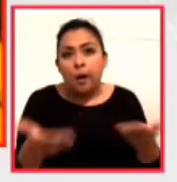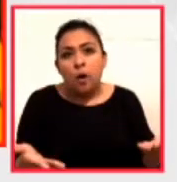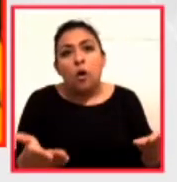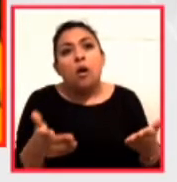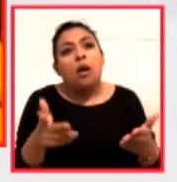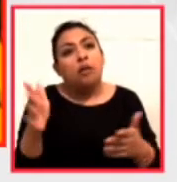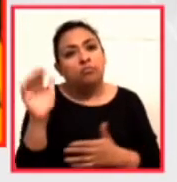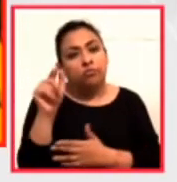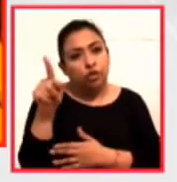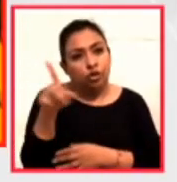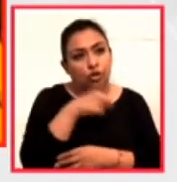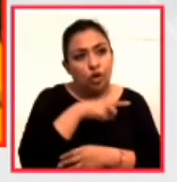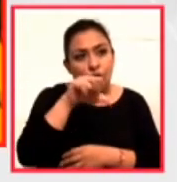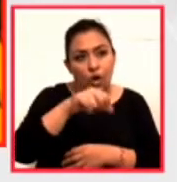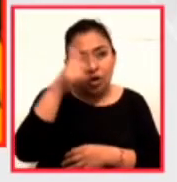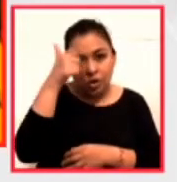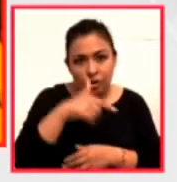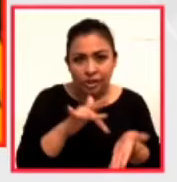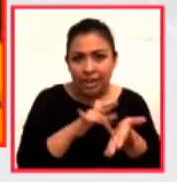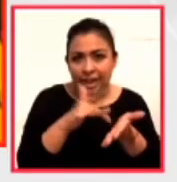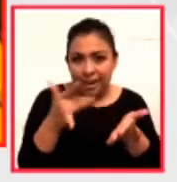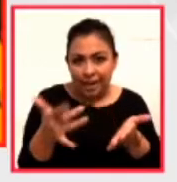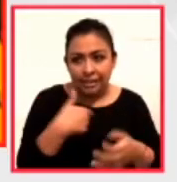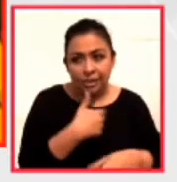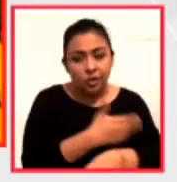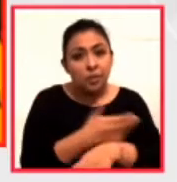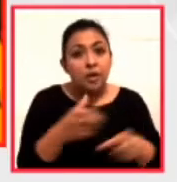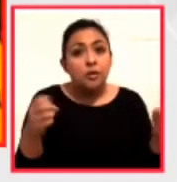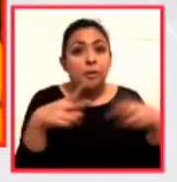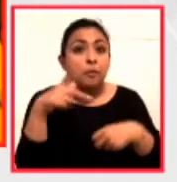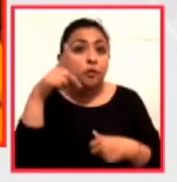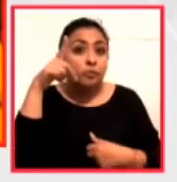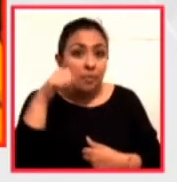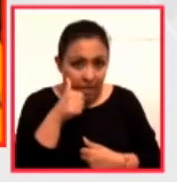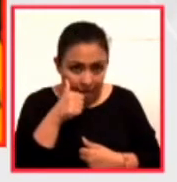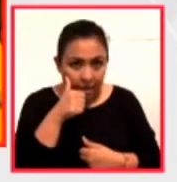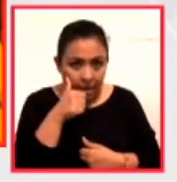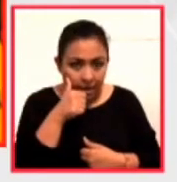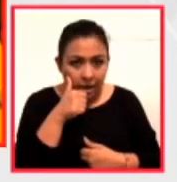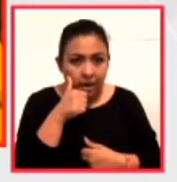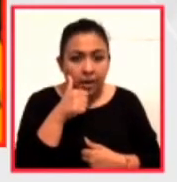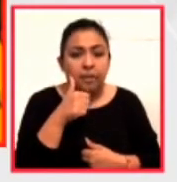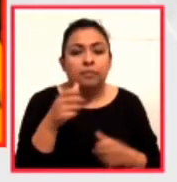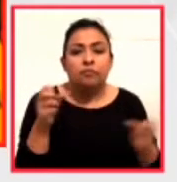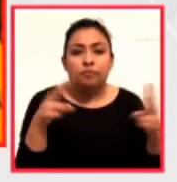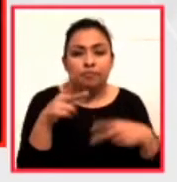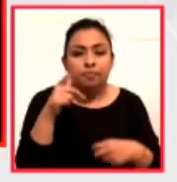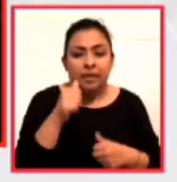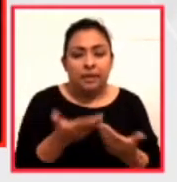despida esta noche de ustedes, agradeciendo el favor de su compañía. Los esperamos mañana. Marcos Moonstock, hasta luego.